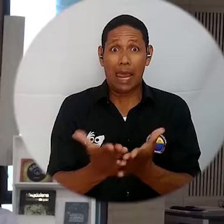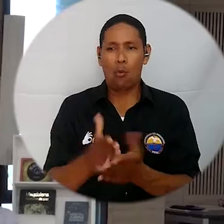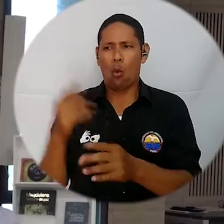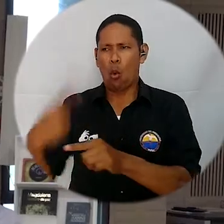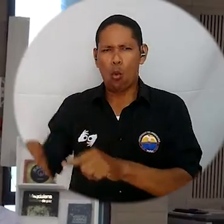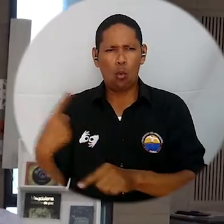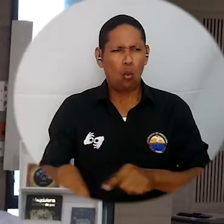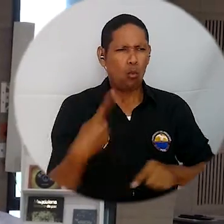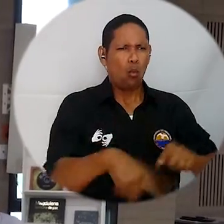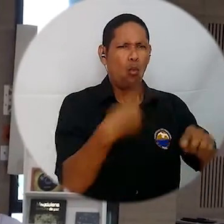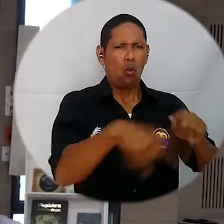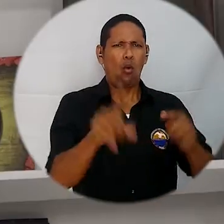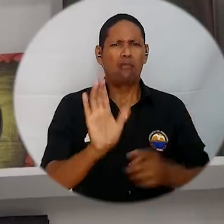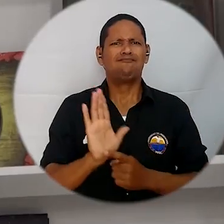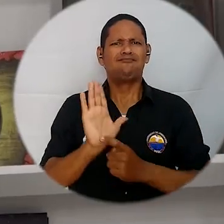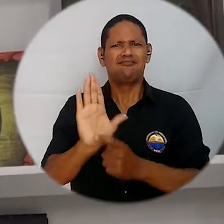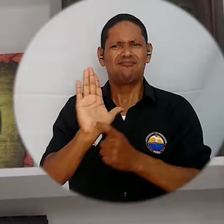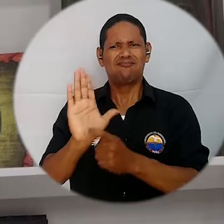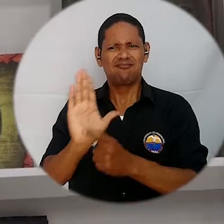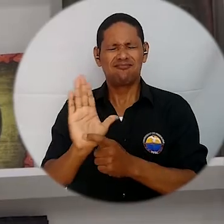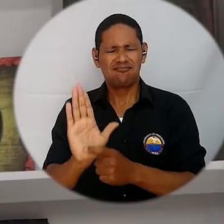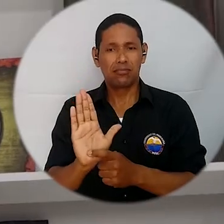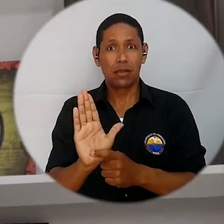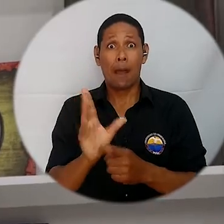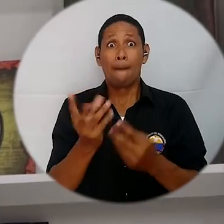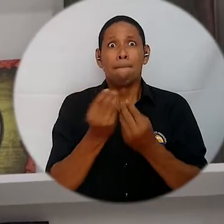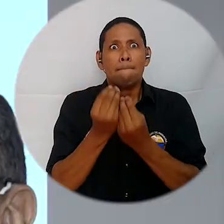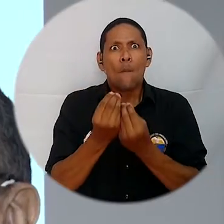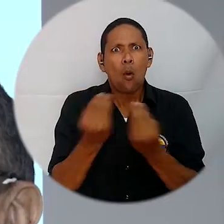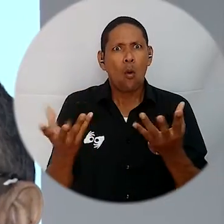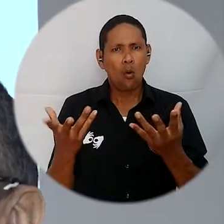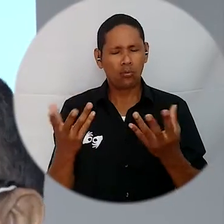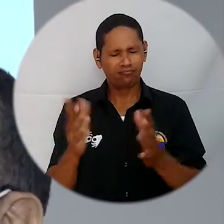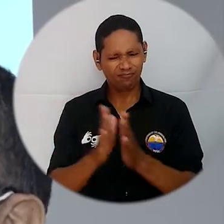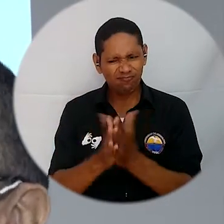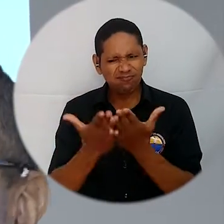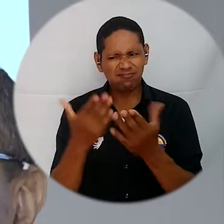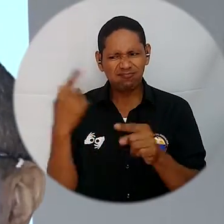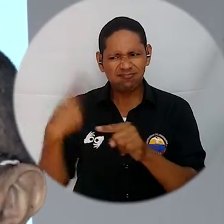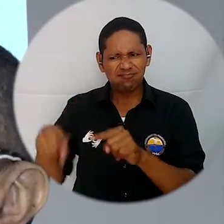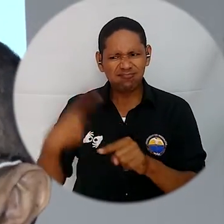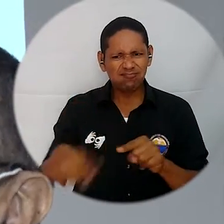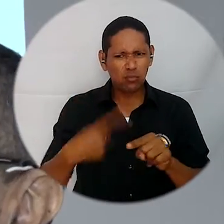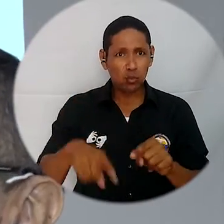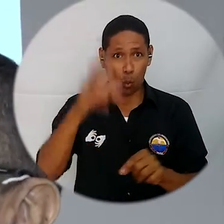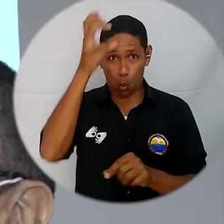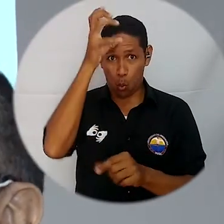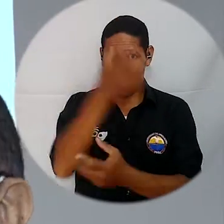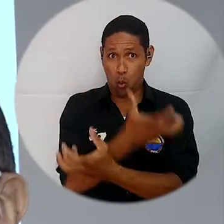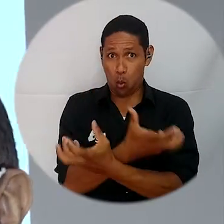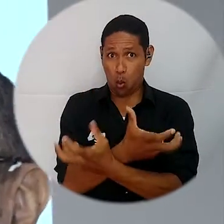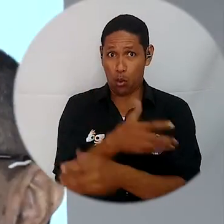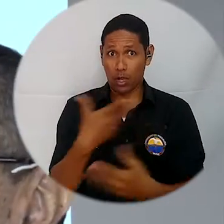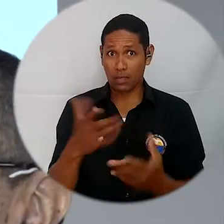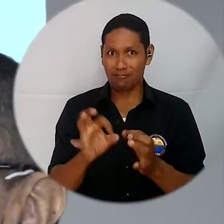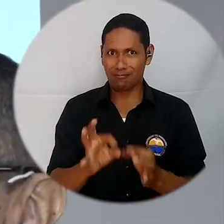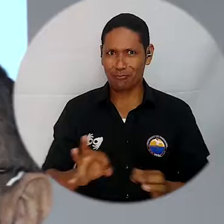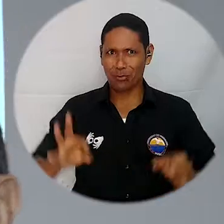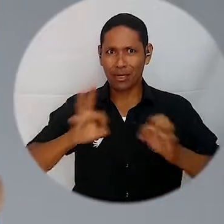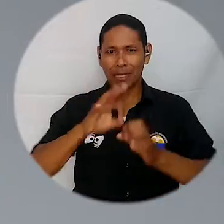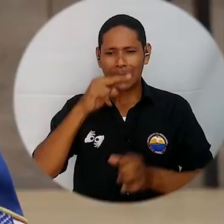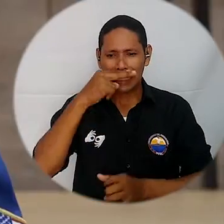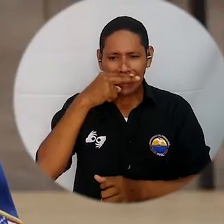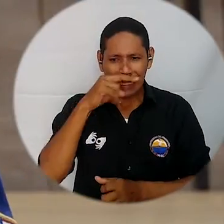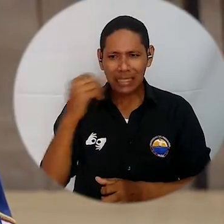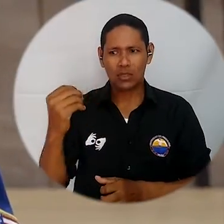se presentan en distintas disciplinas, todas estas obras que generan conocimiento científico, les llegan a